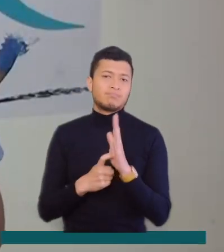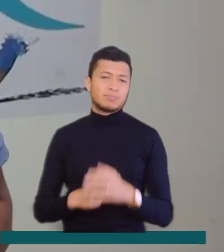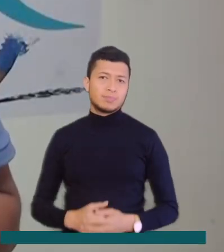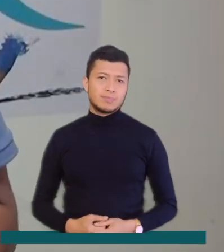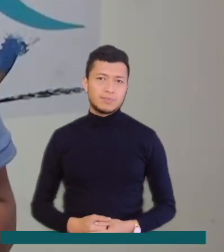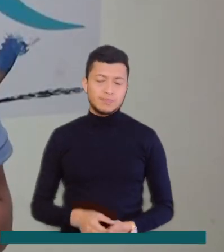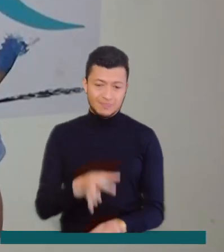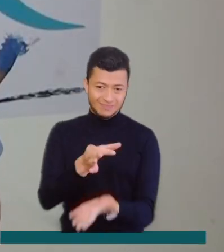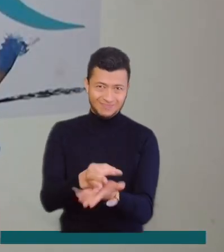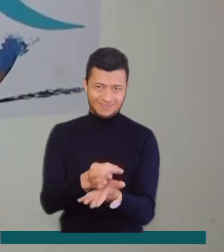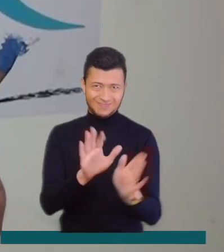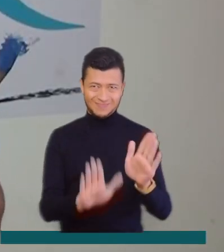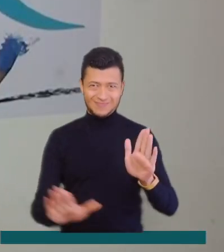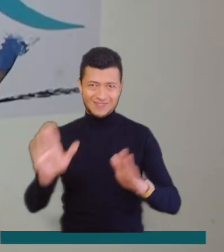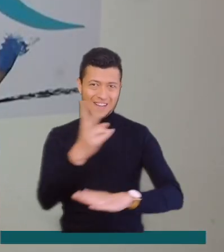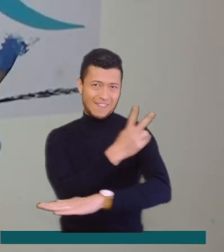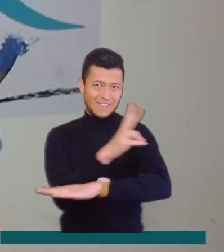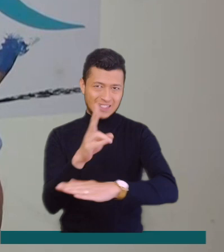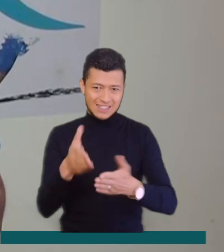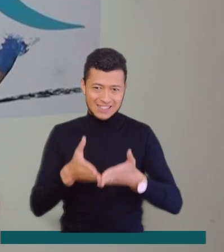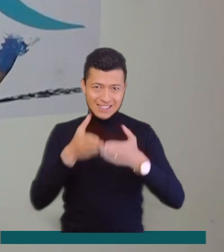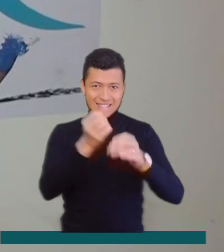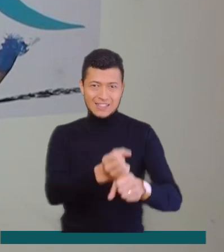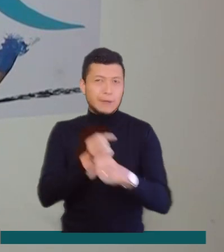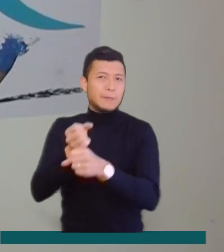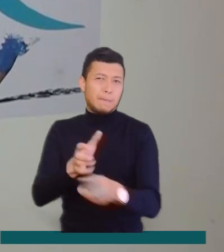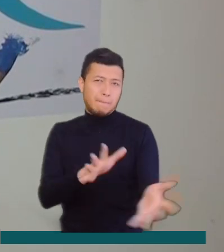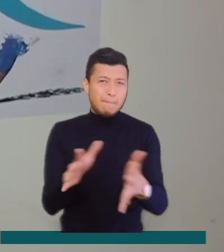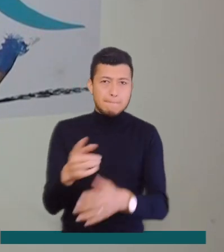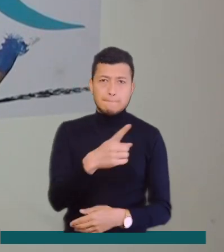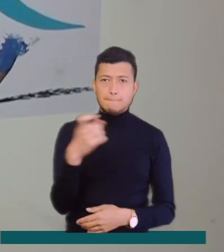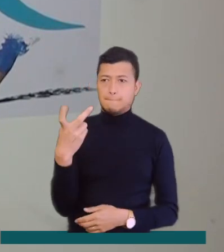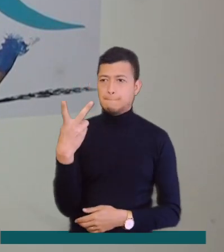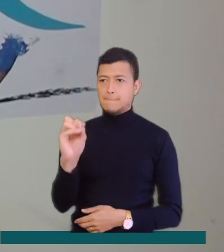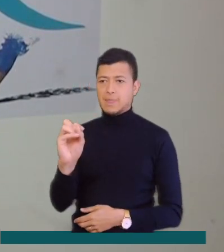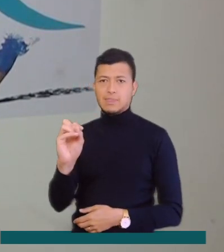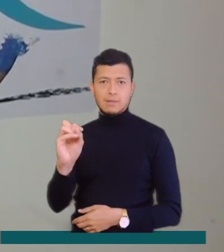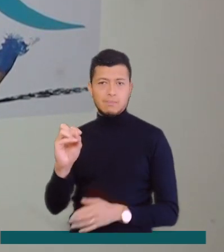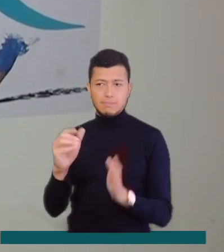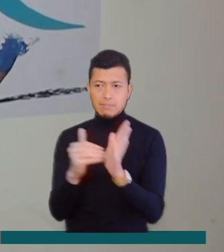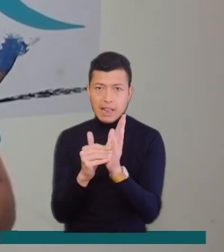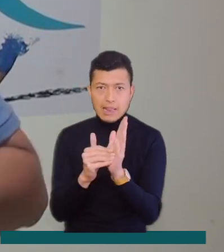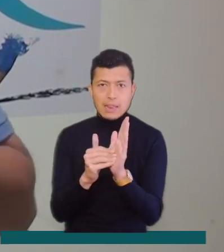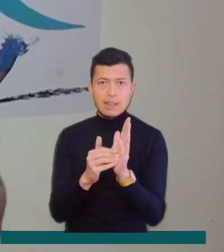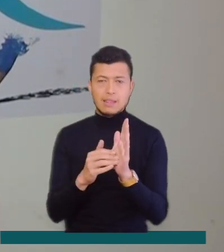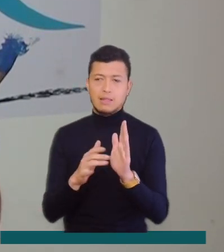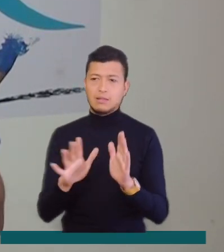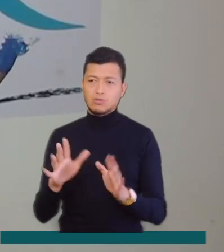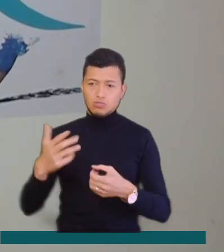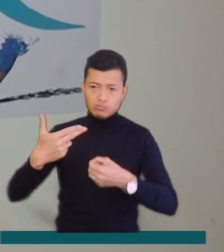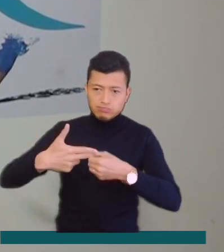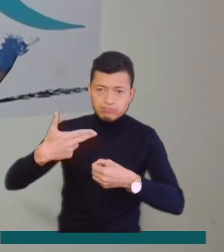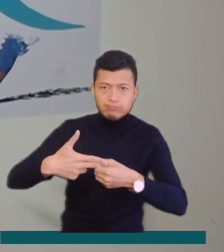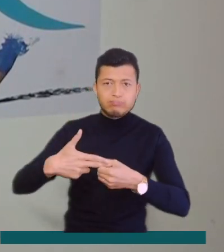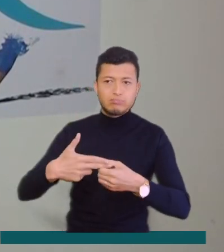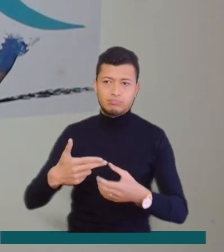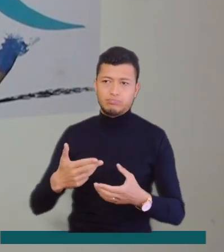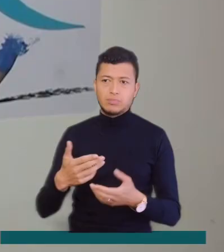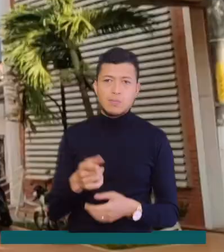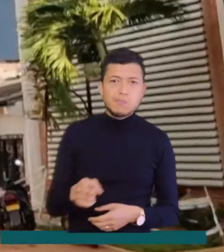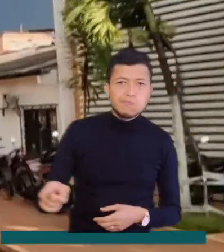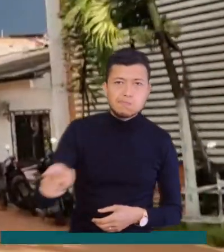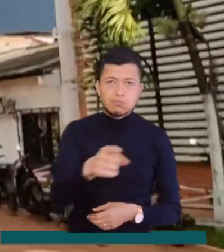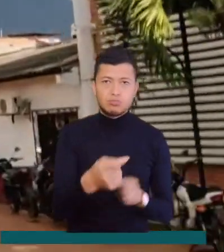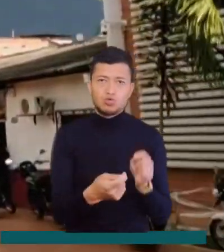departamento de Elvichada, Puerto Carreño, estamos manejando un poco más de 120 mil galones de manera subsidiada, esto en beneficio de la